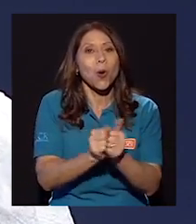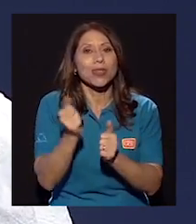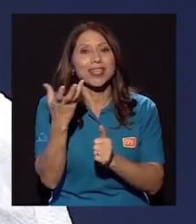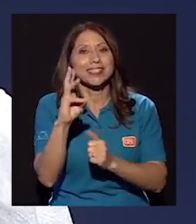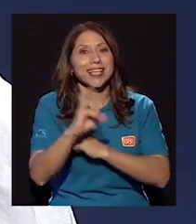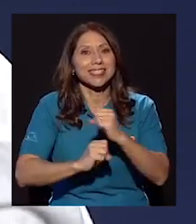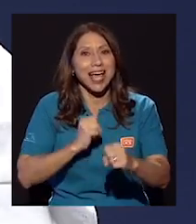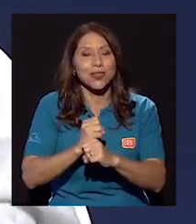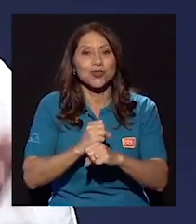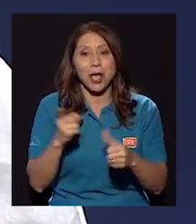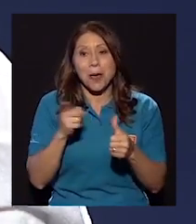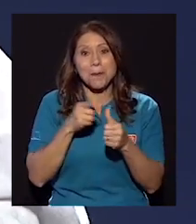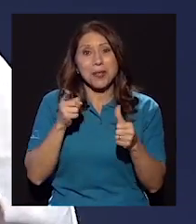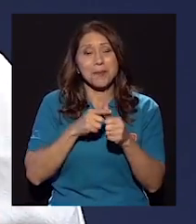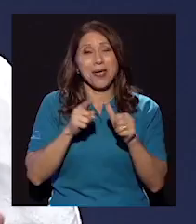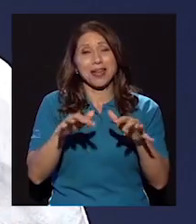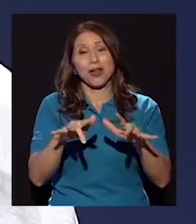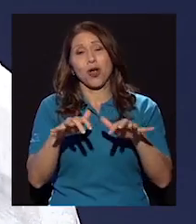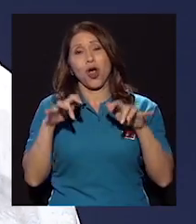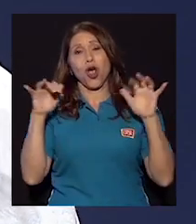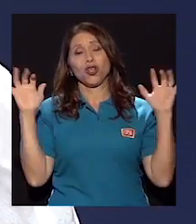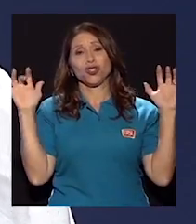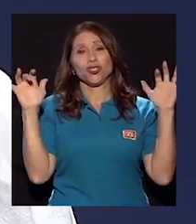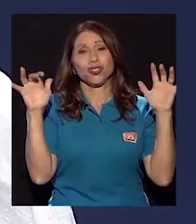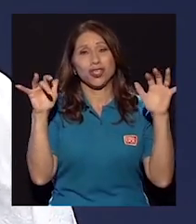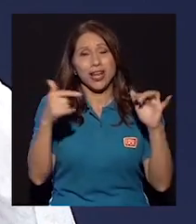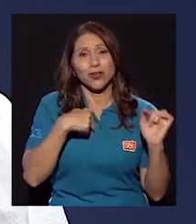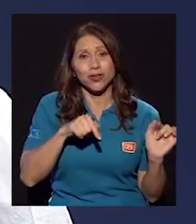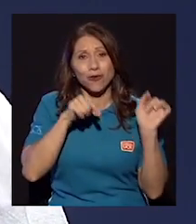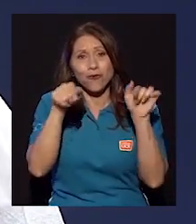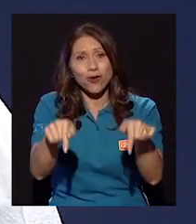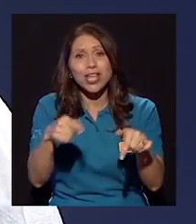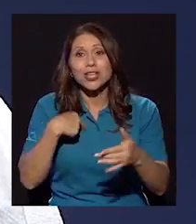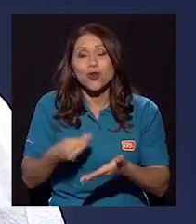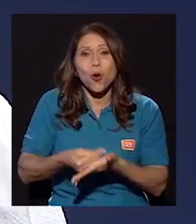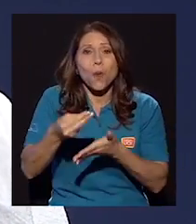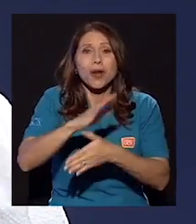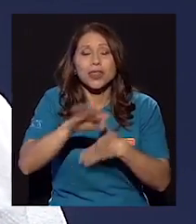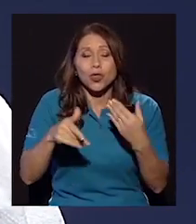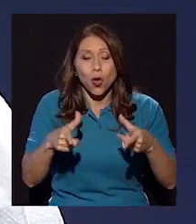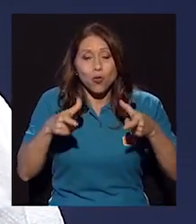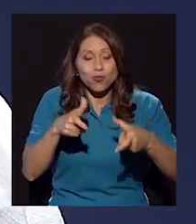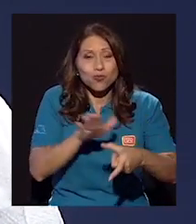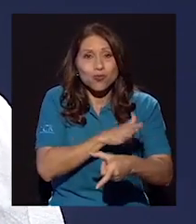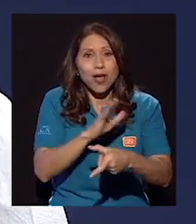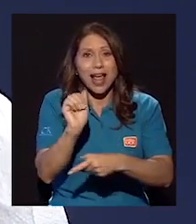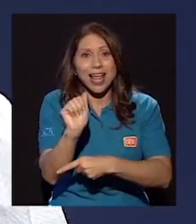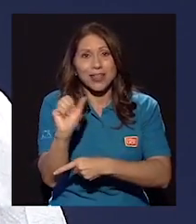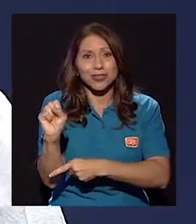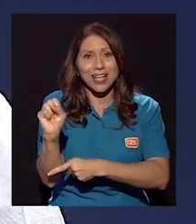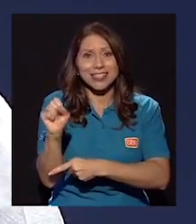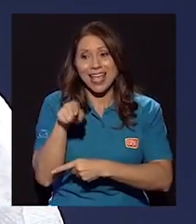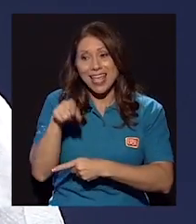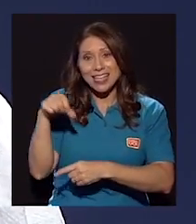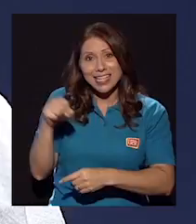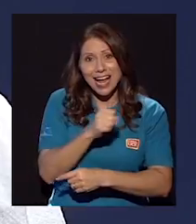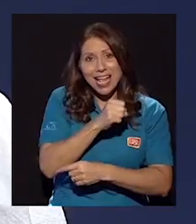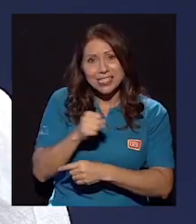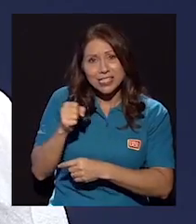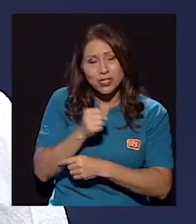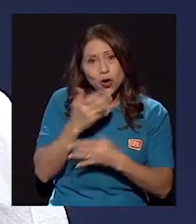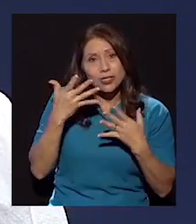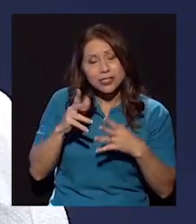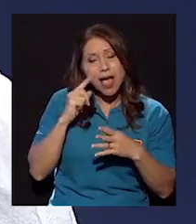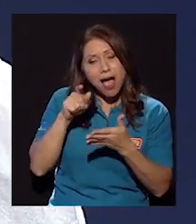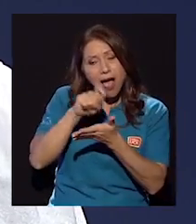y compré a Alejandro Sanz con todo el pack, ¿no? De ídolo de adolescentes absolutas. En esa canción, al hacer el análisis más profundo,